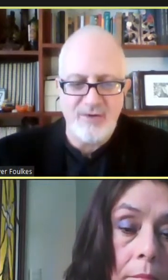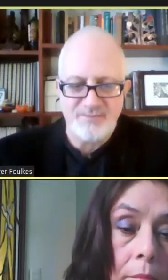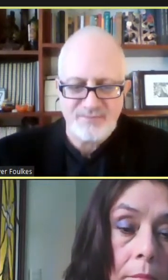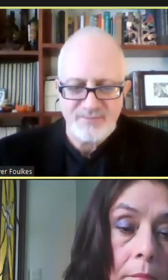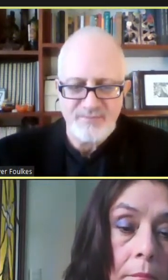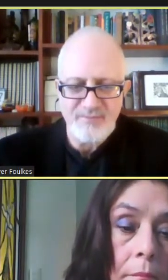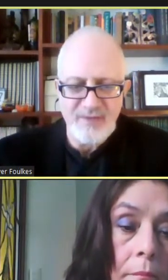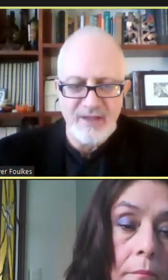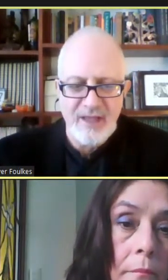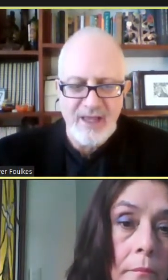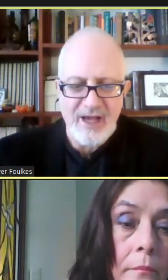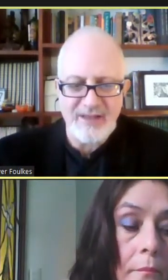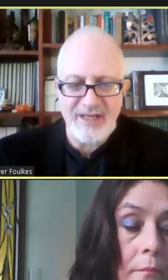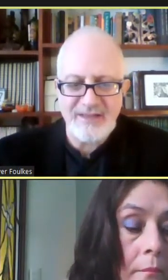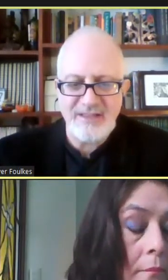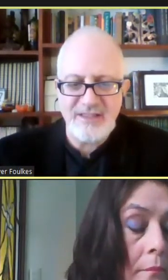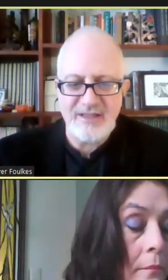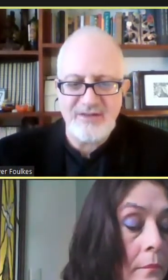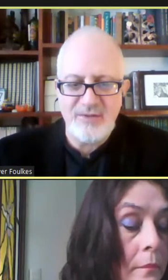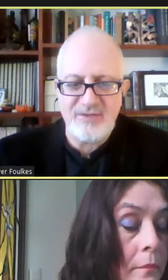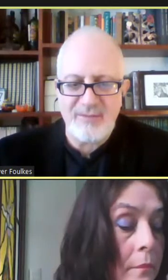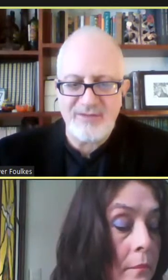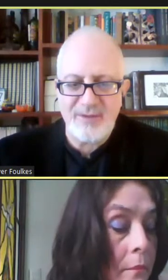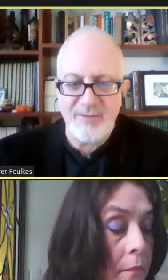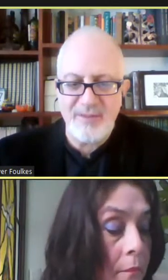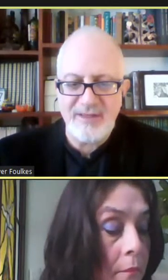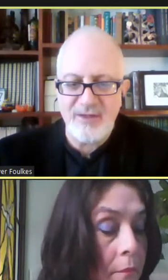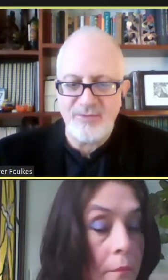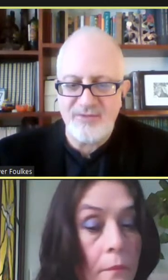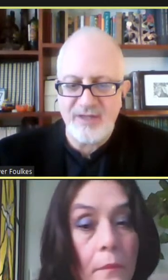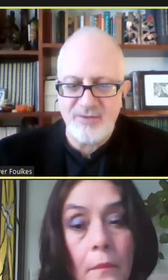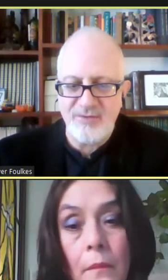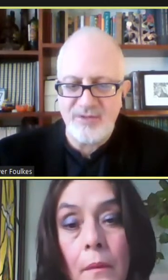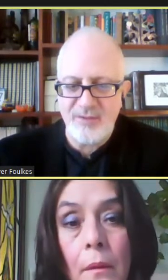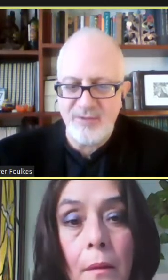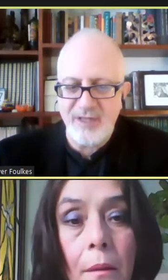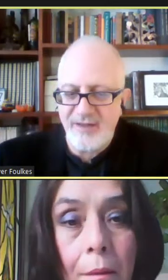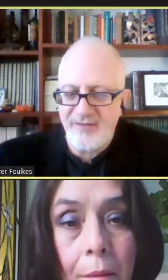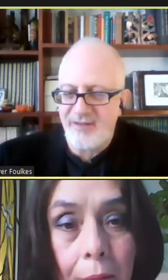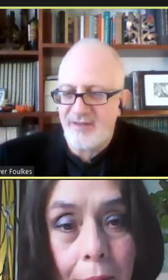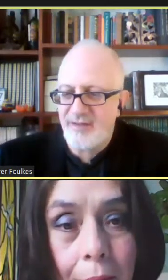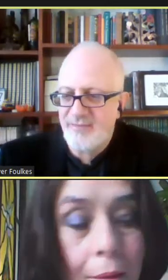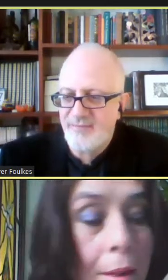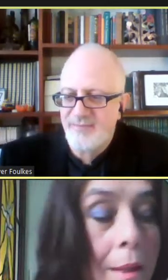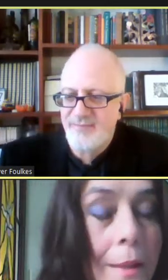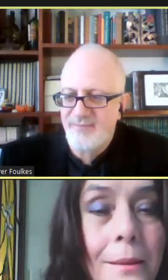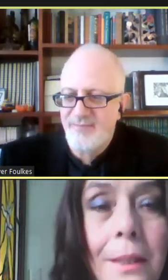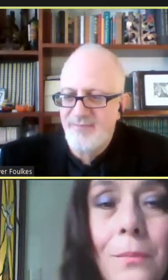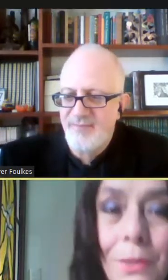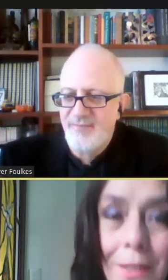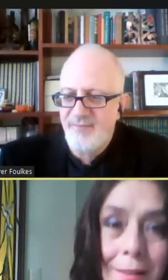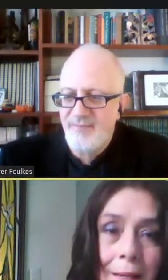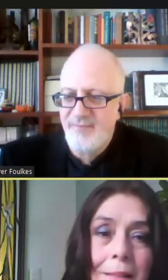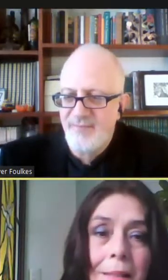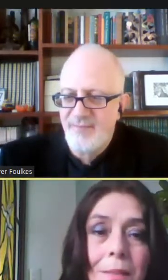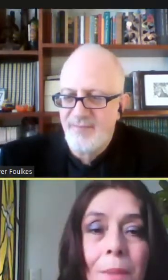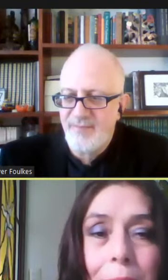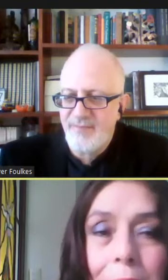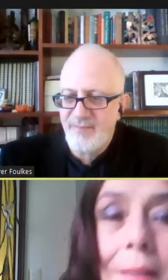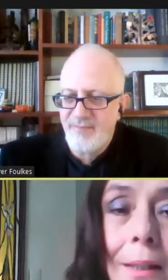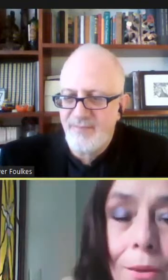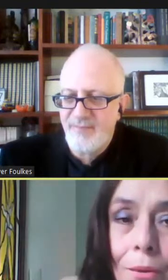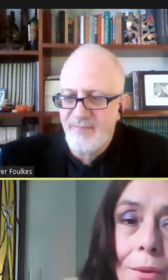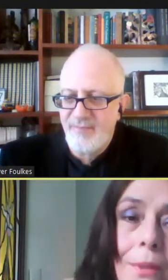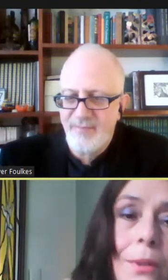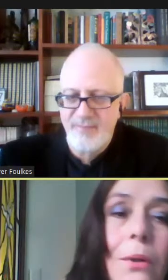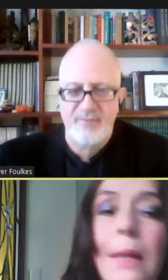México. Adelante, Gina, si nos hablas brevemente del consejo, te lo voy a agradecer. Sí, muchas gracias. Buenos